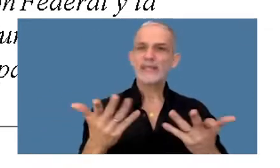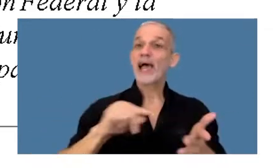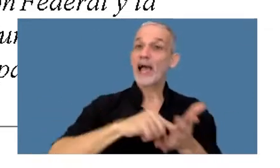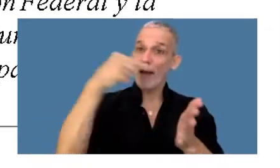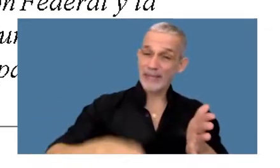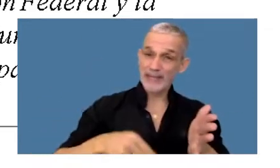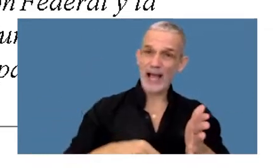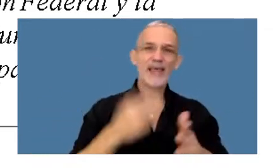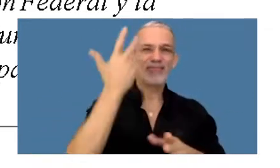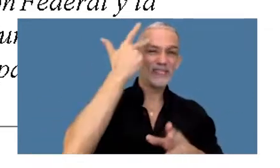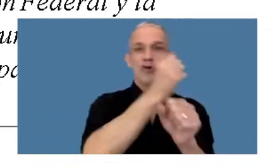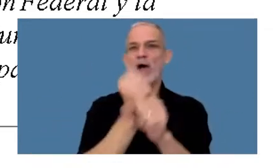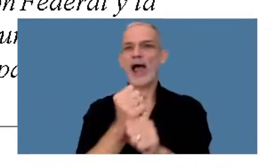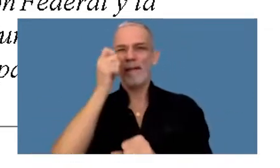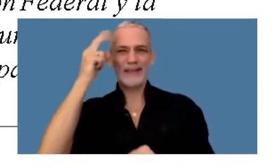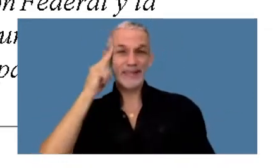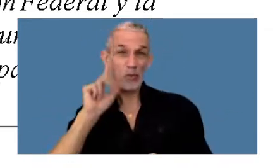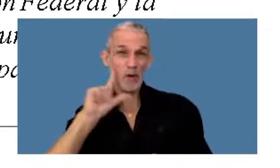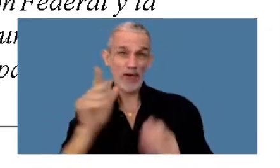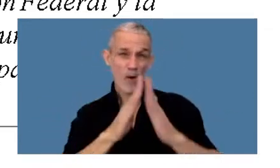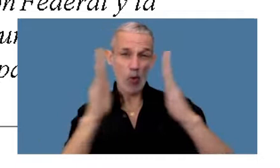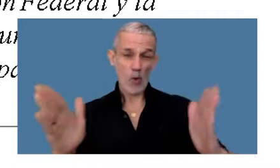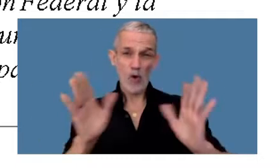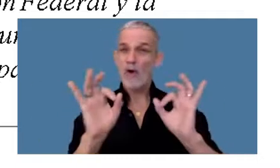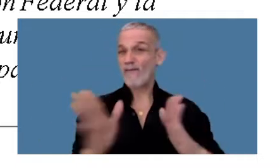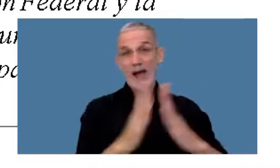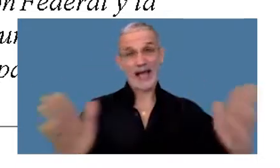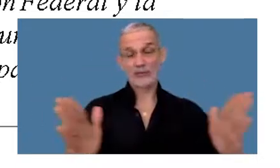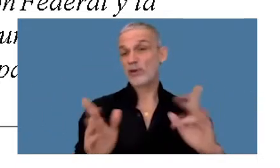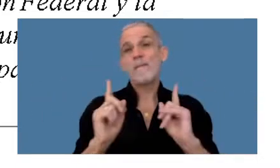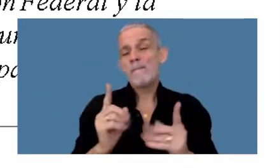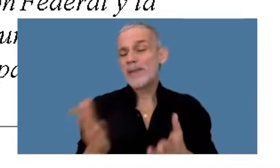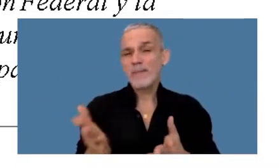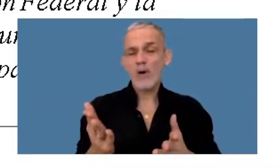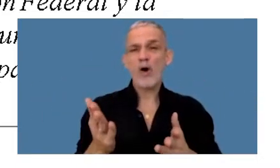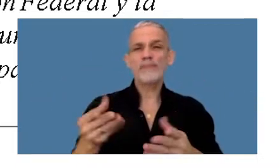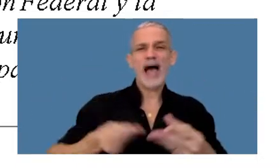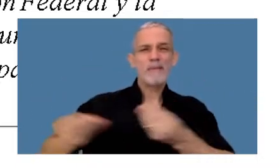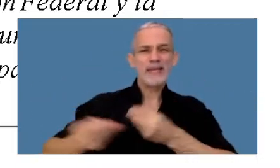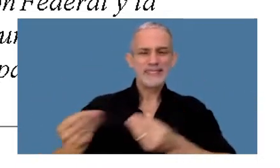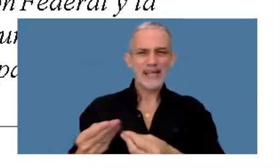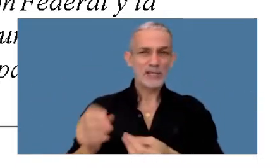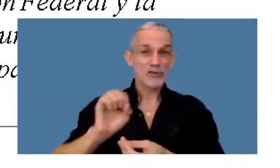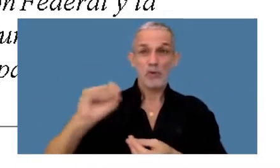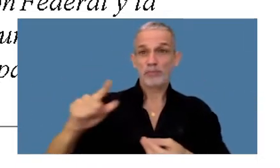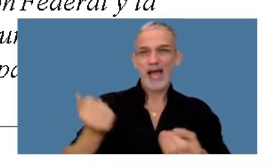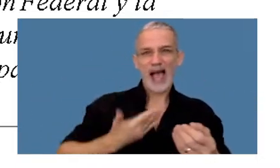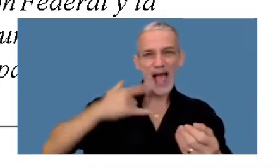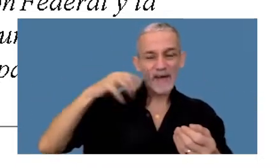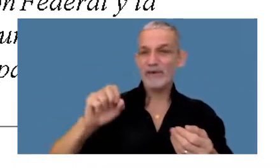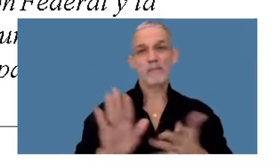Capital Federal del 18 al 29 de julio, mismo periodo ha tomado la administración para la feria